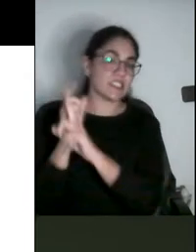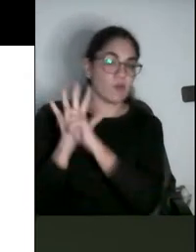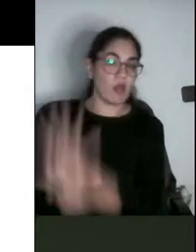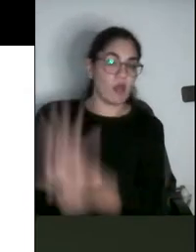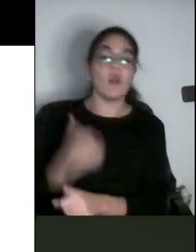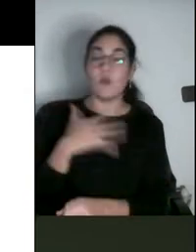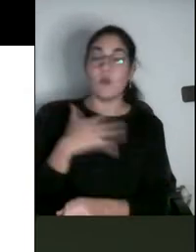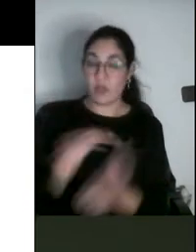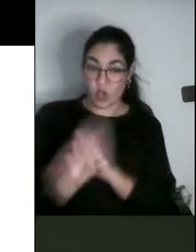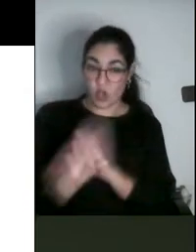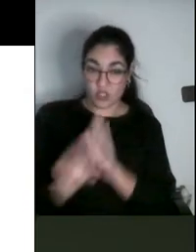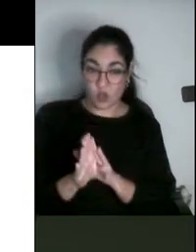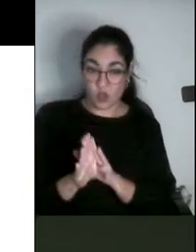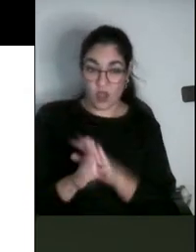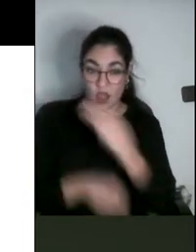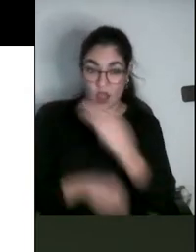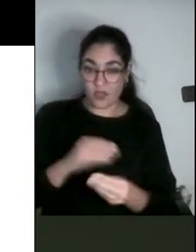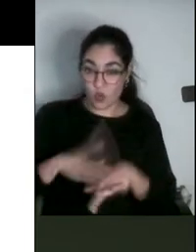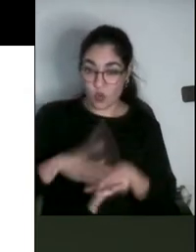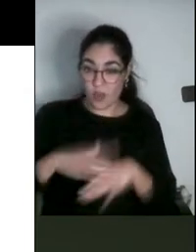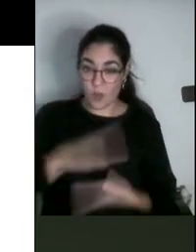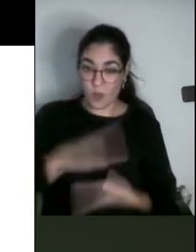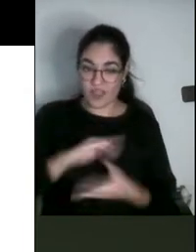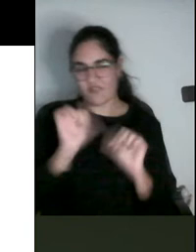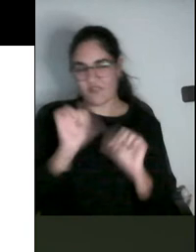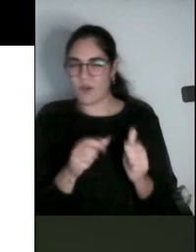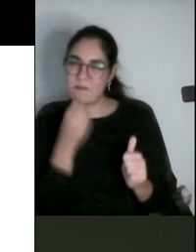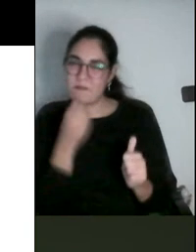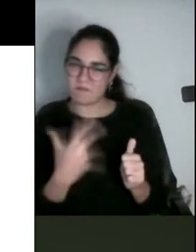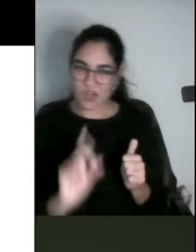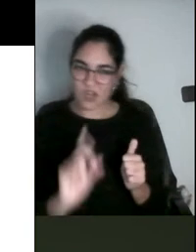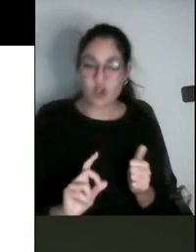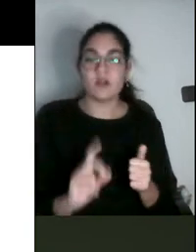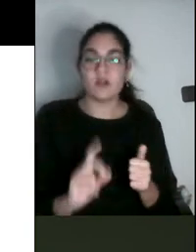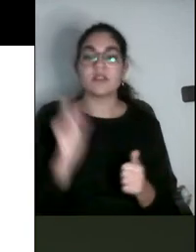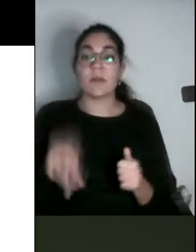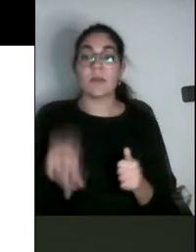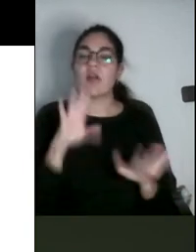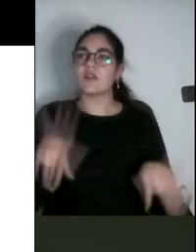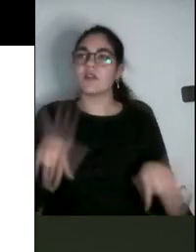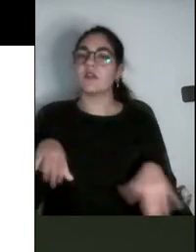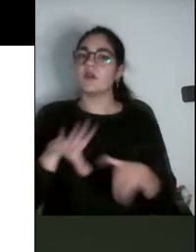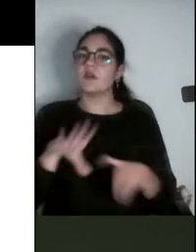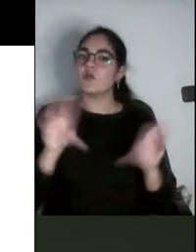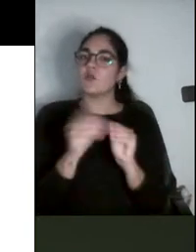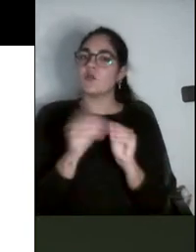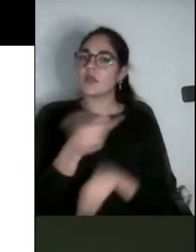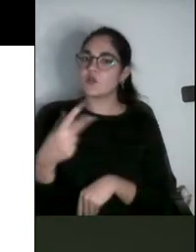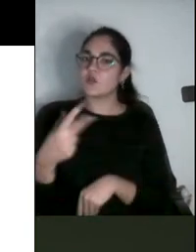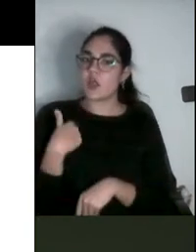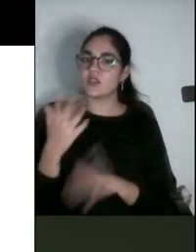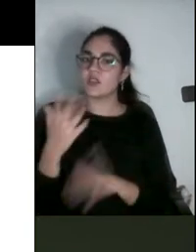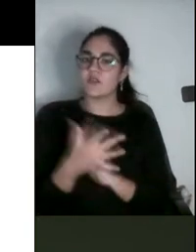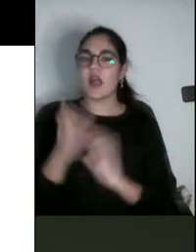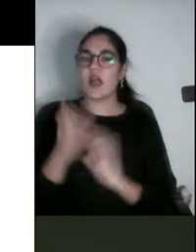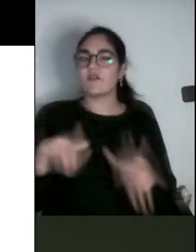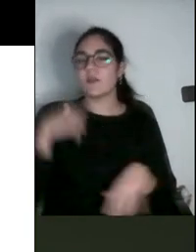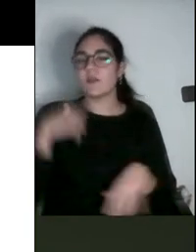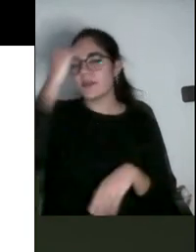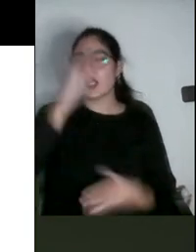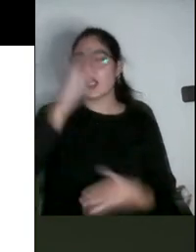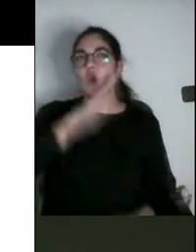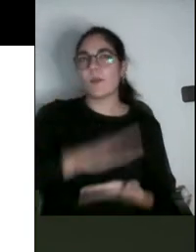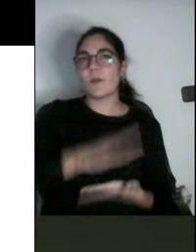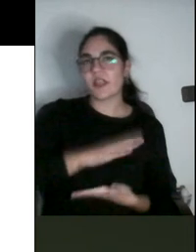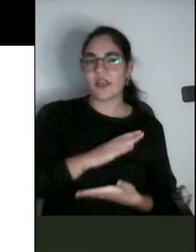Algunas de las reflexiones muy interesantes desde mi punto de vista fue el planteamiento de si las competencias son neutras o no